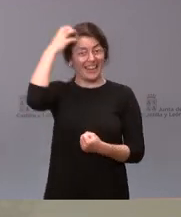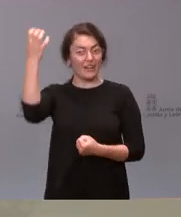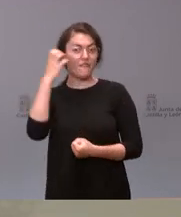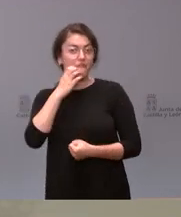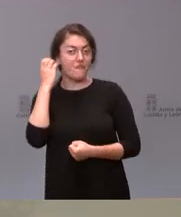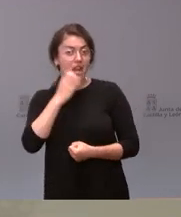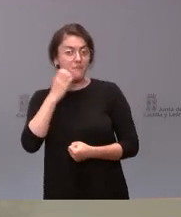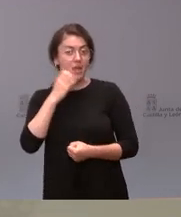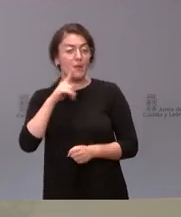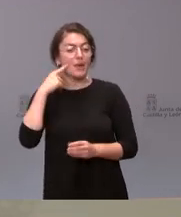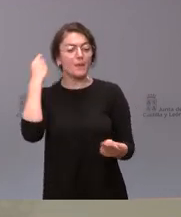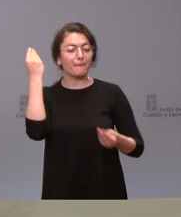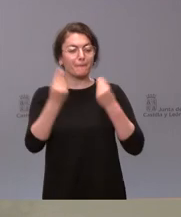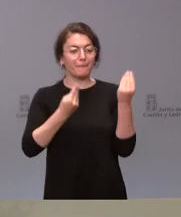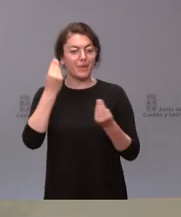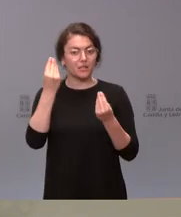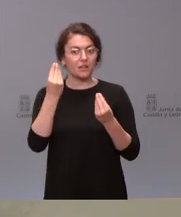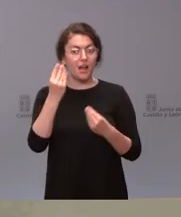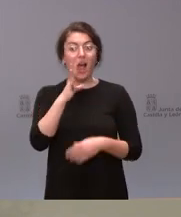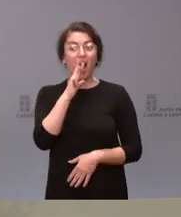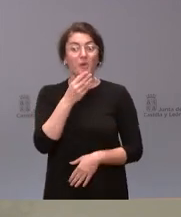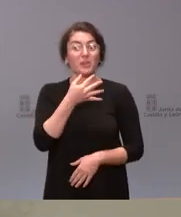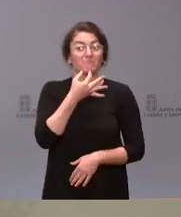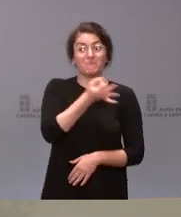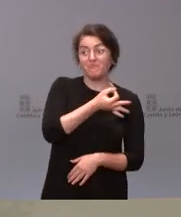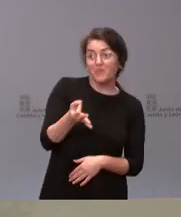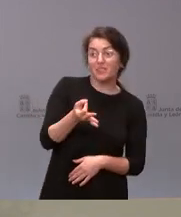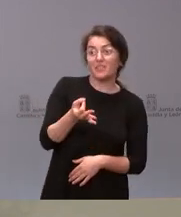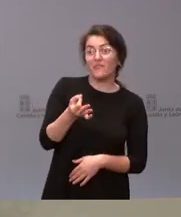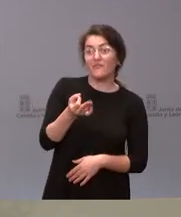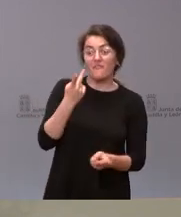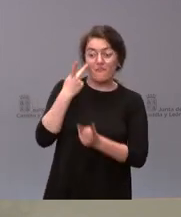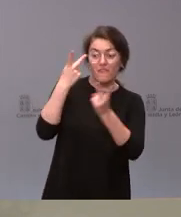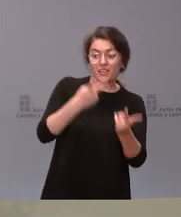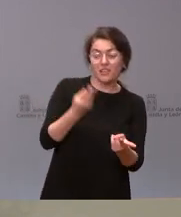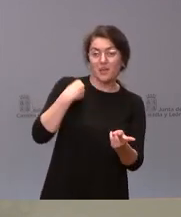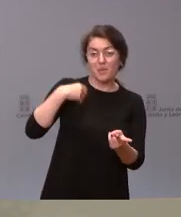oportuna la visita del rey emérito en este momento a España?